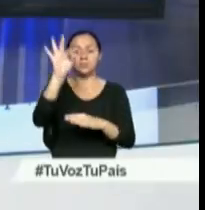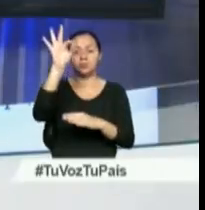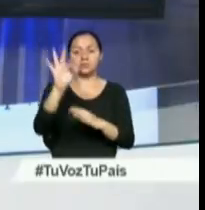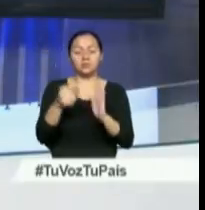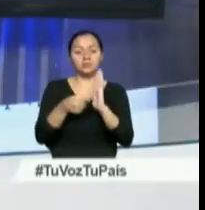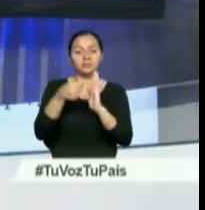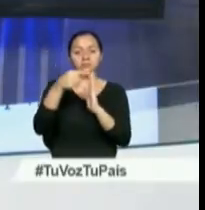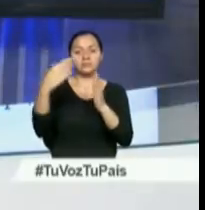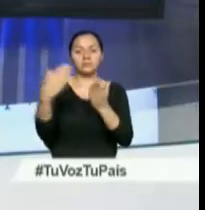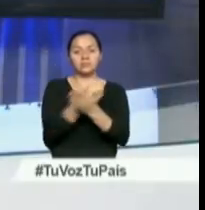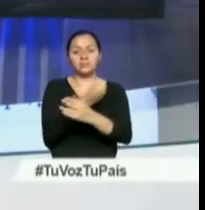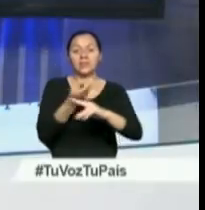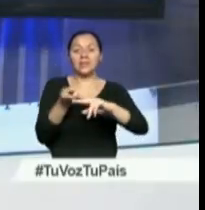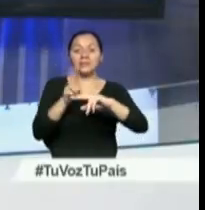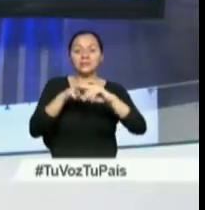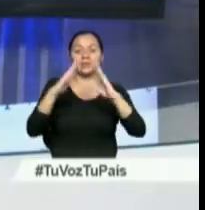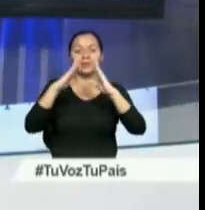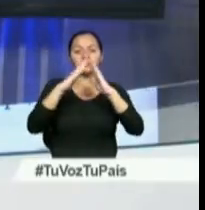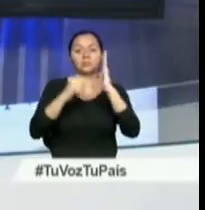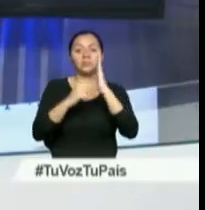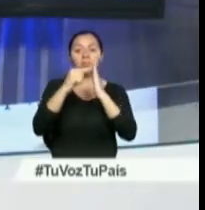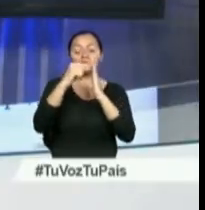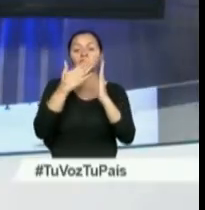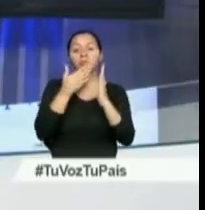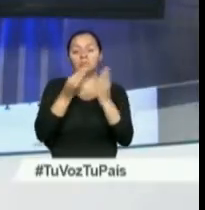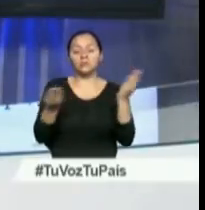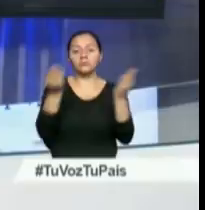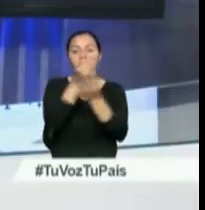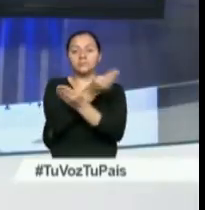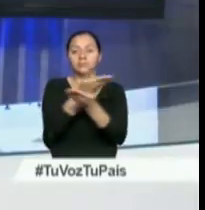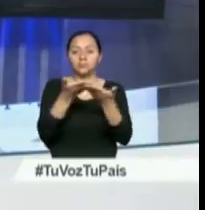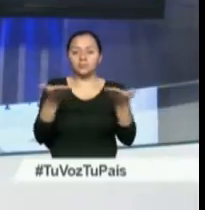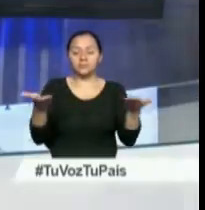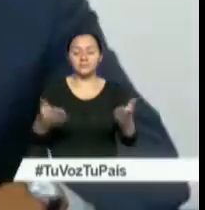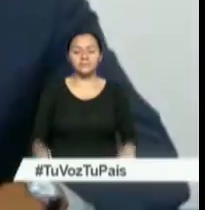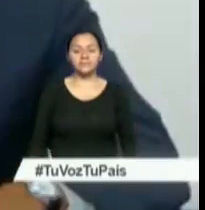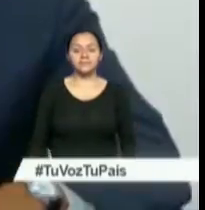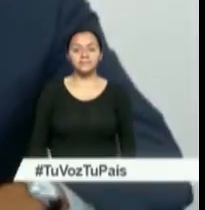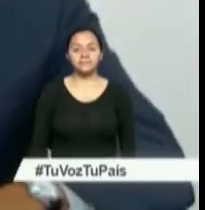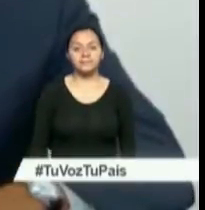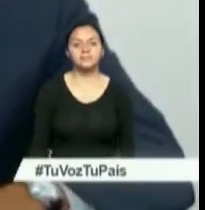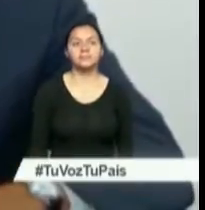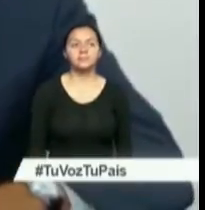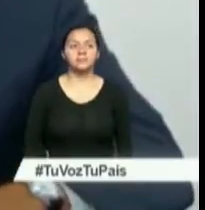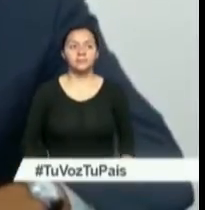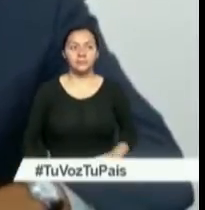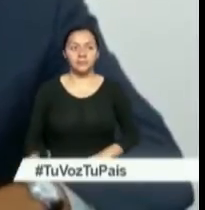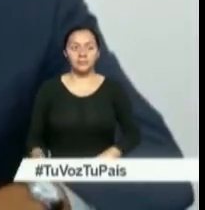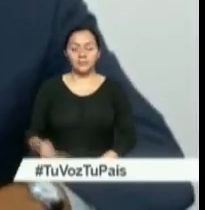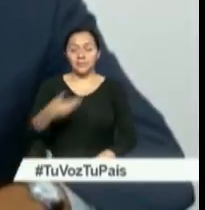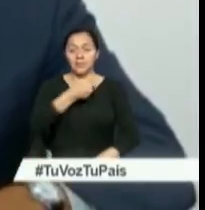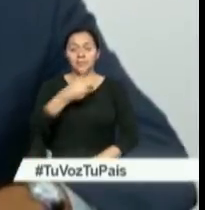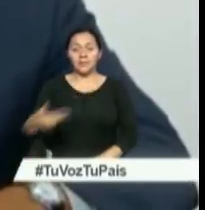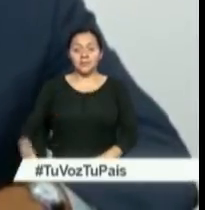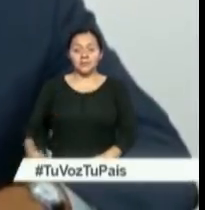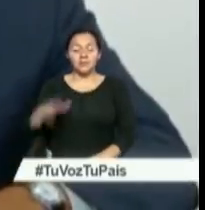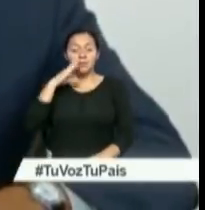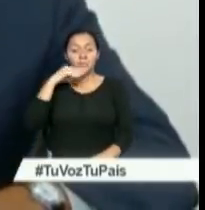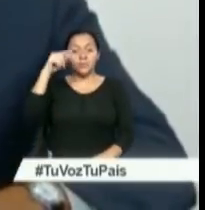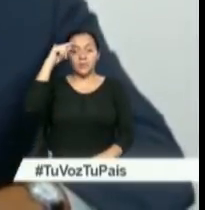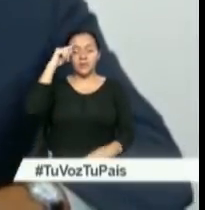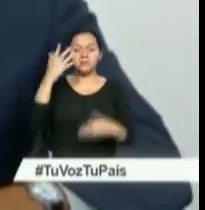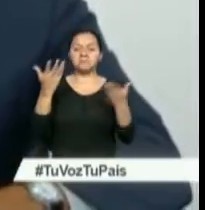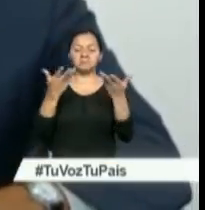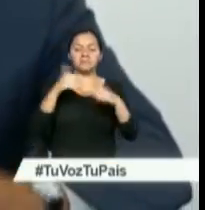tasa a la ganancia extraordinaria en la transferencia de bienes inmuebles. El presidente de la República, Rafael